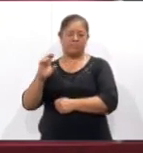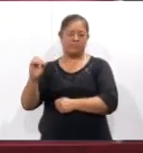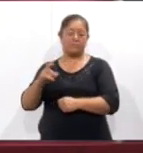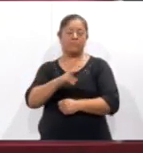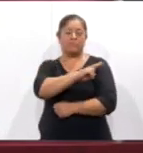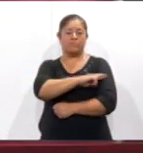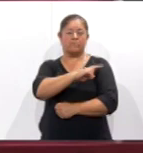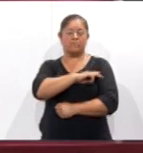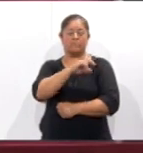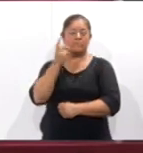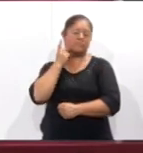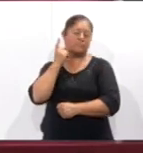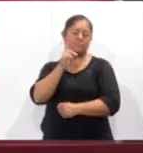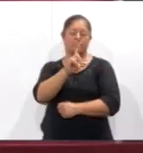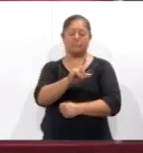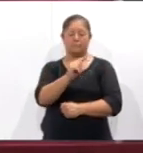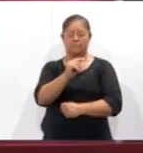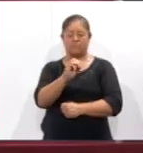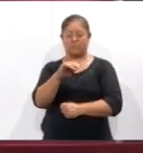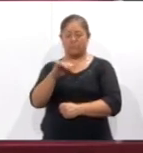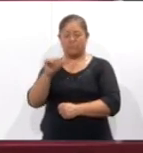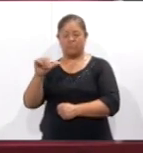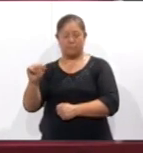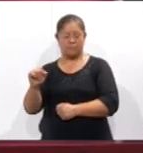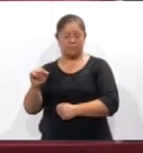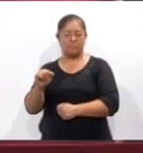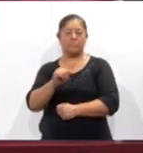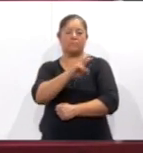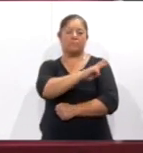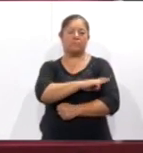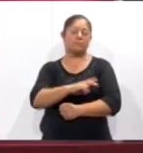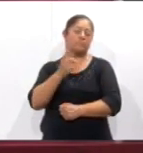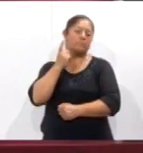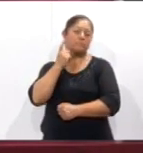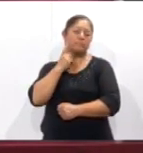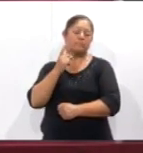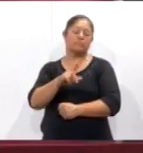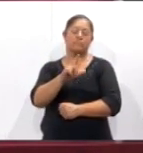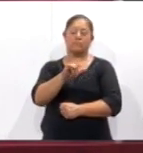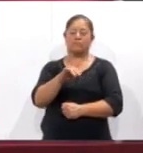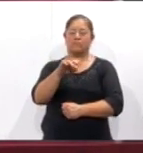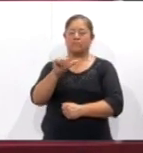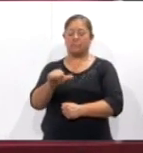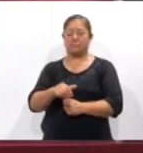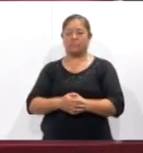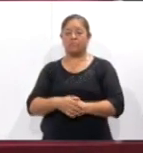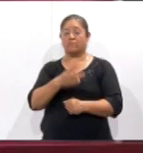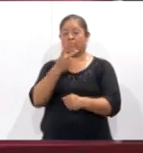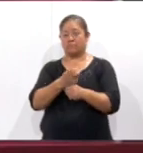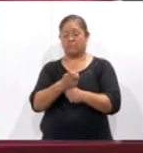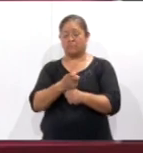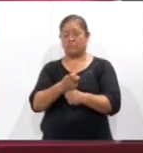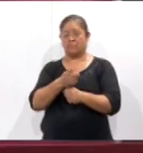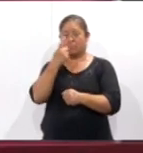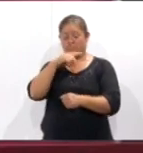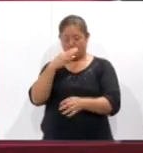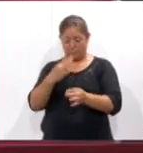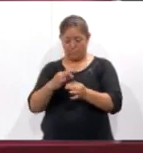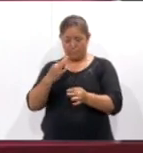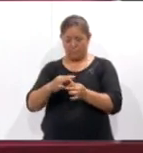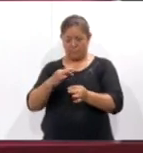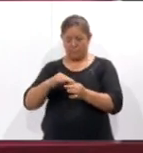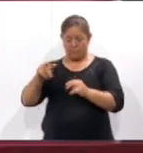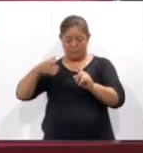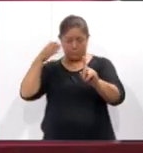vocal diputado Tomás Rivera Lara, vocal diputado Ramiro Lima de Coacoati. Segundo, para el debido cumplimiento de los